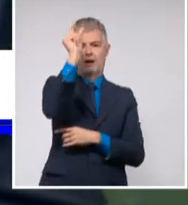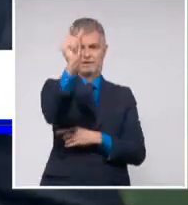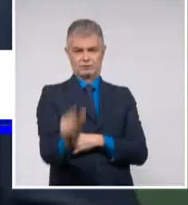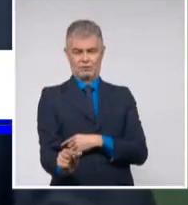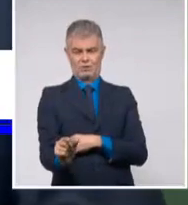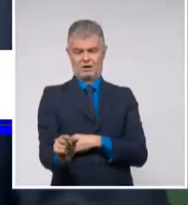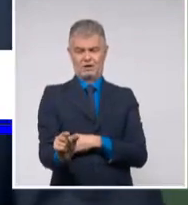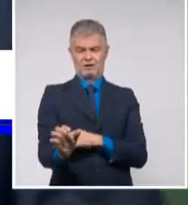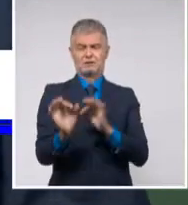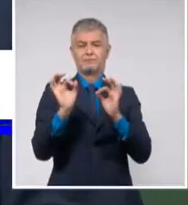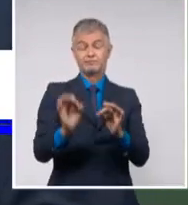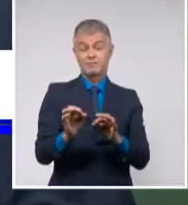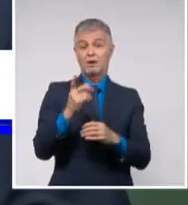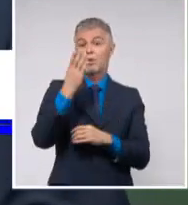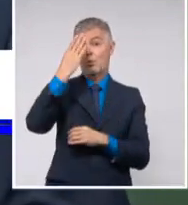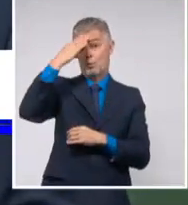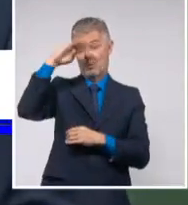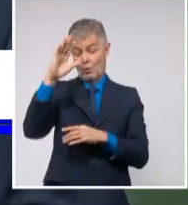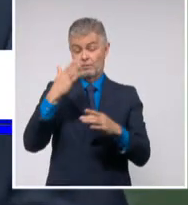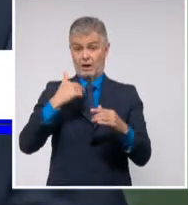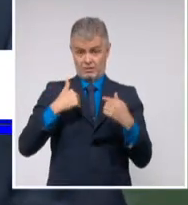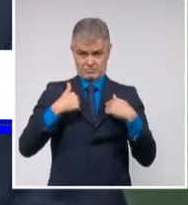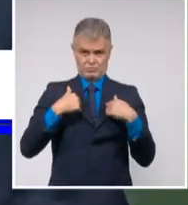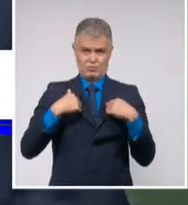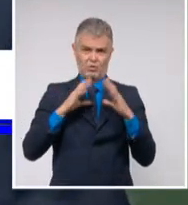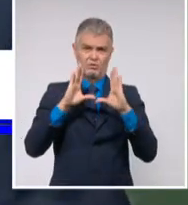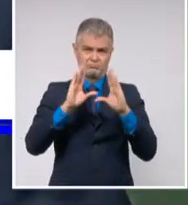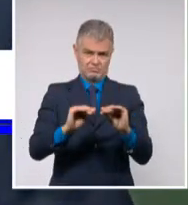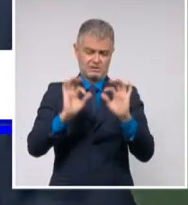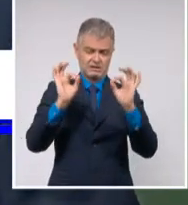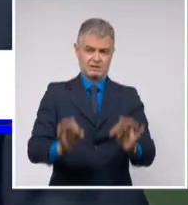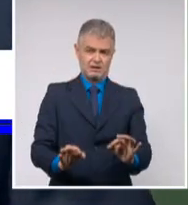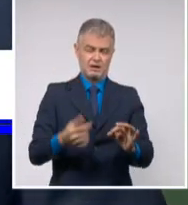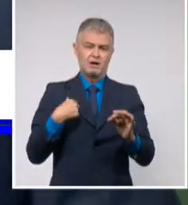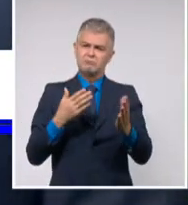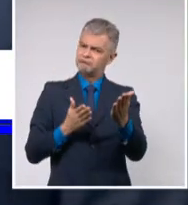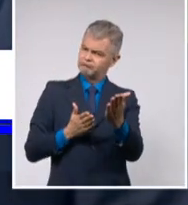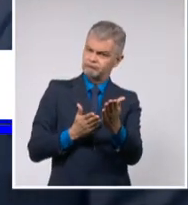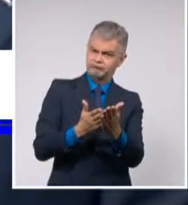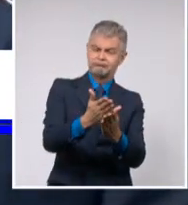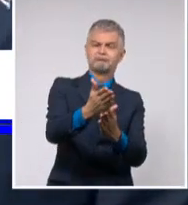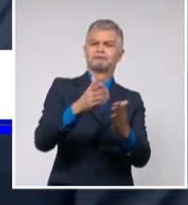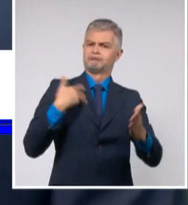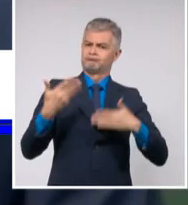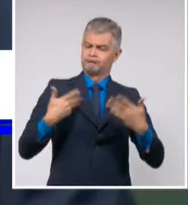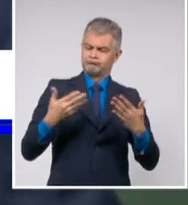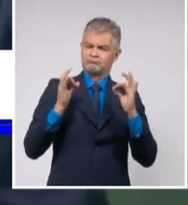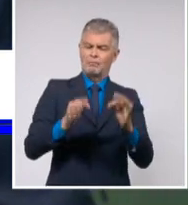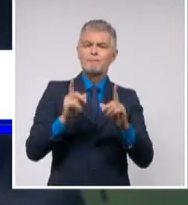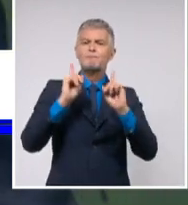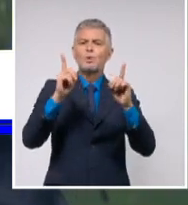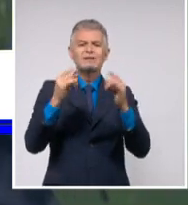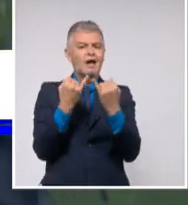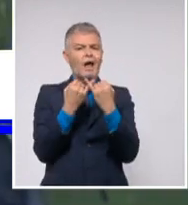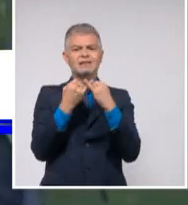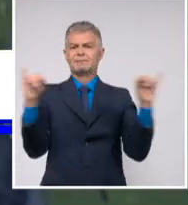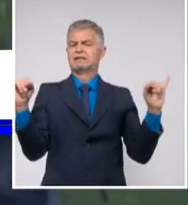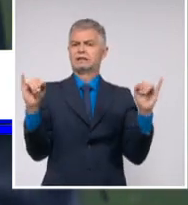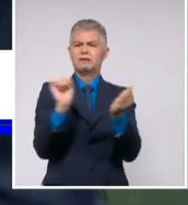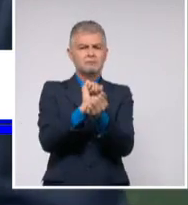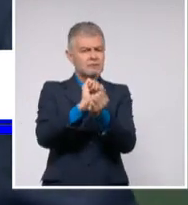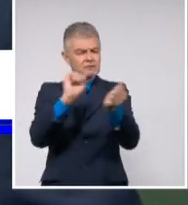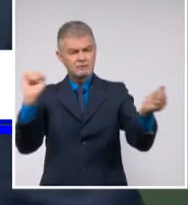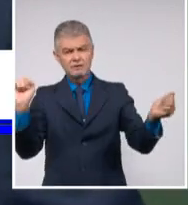La Cuba, en nombre de la cual hablo hoy, es orgullosa continuadora de esa política independiente, soberana,